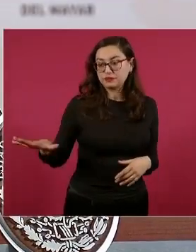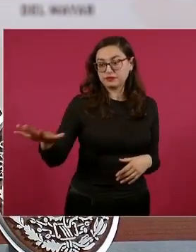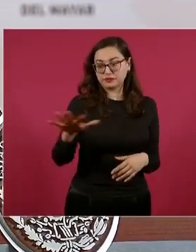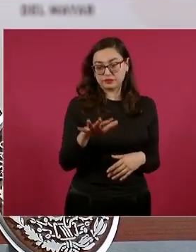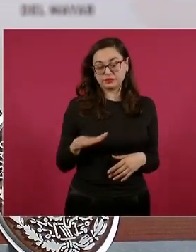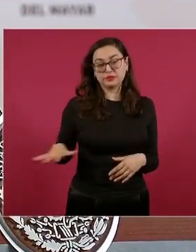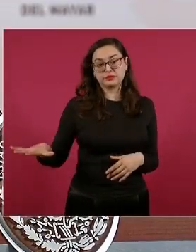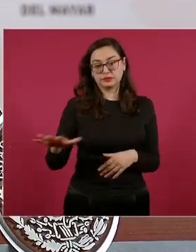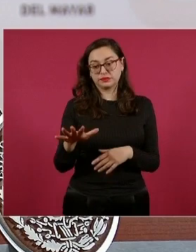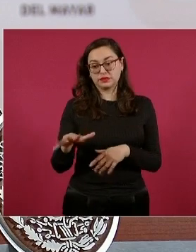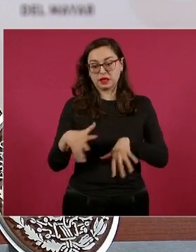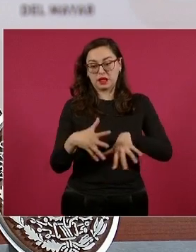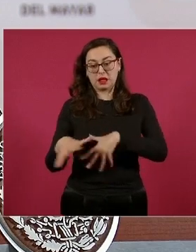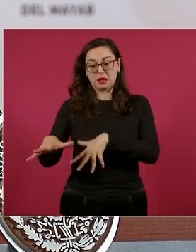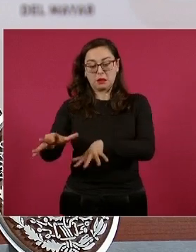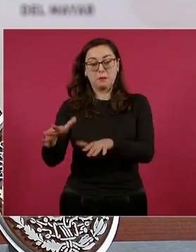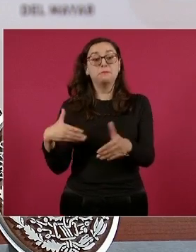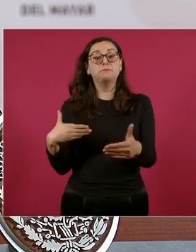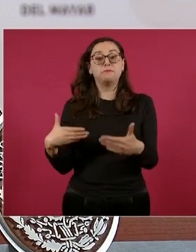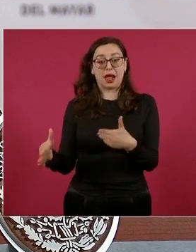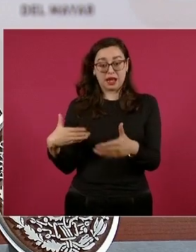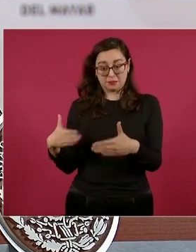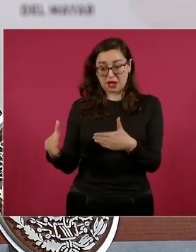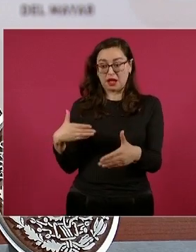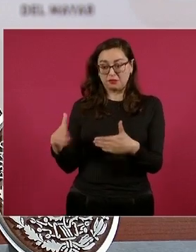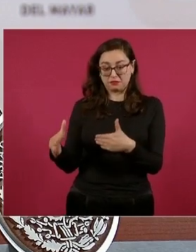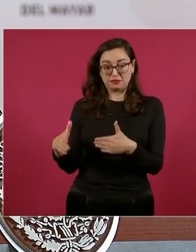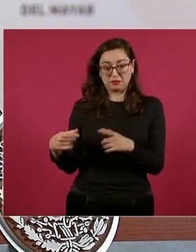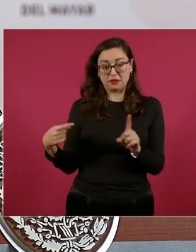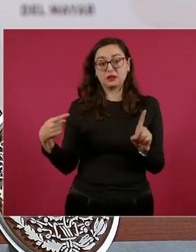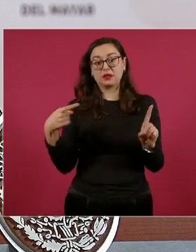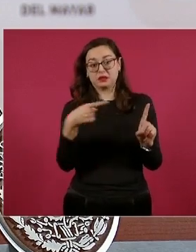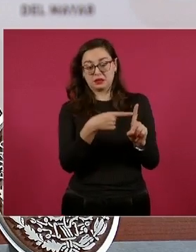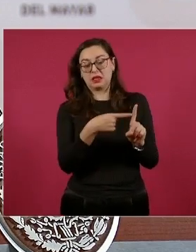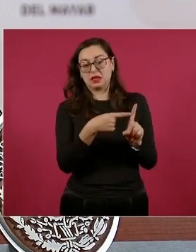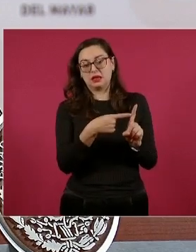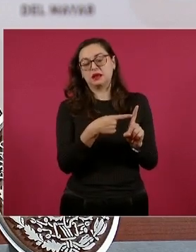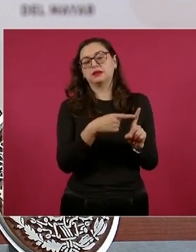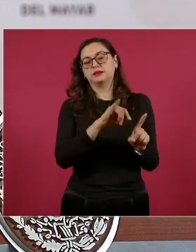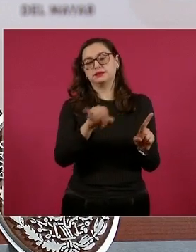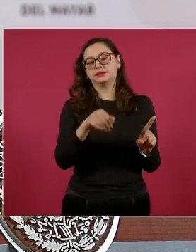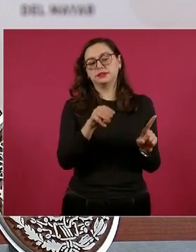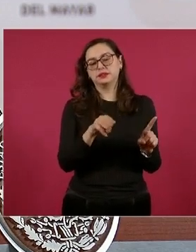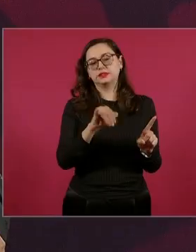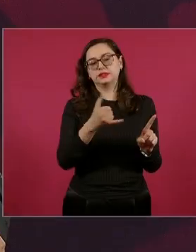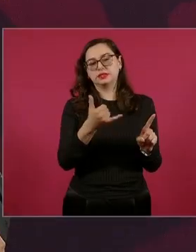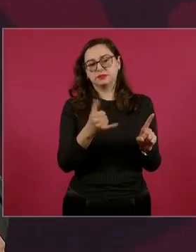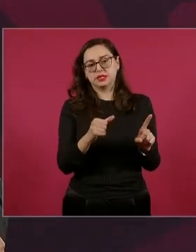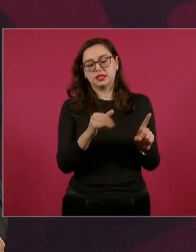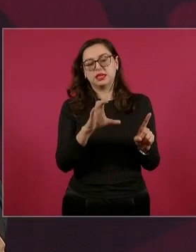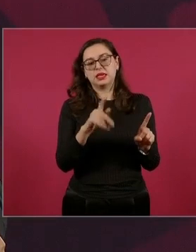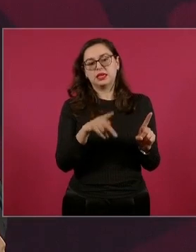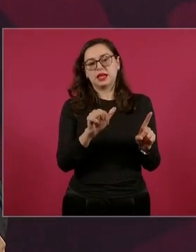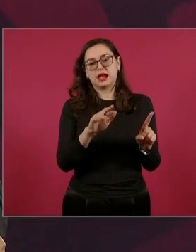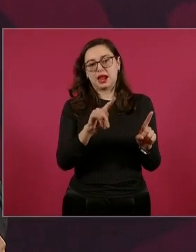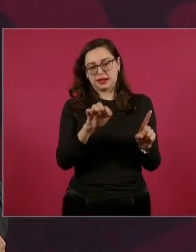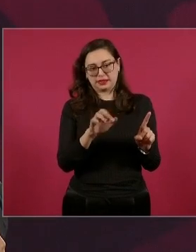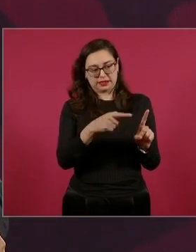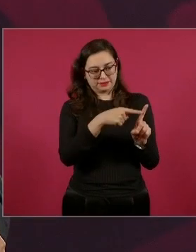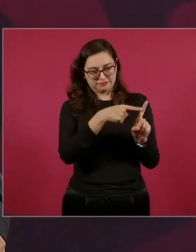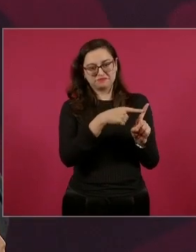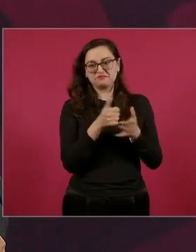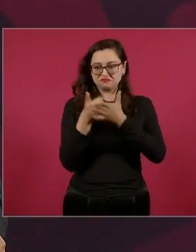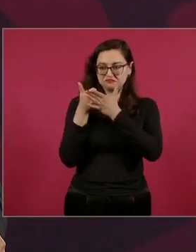Canal de Panamá, gracias al presidente Jimmy Carter, que con el general